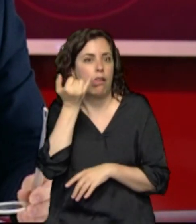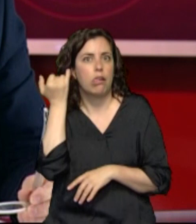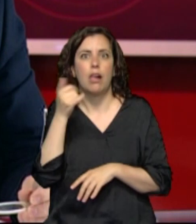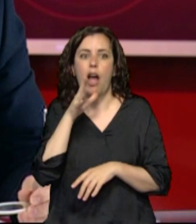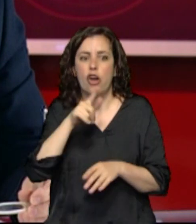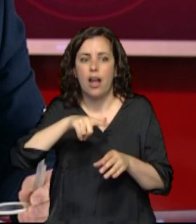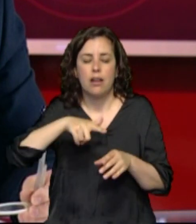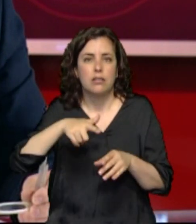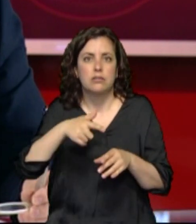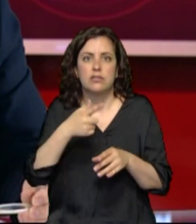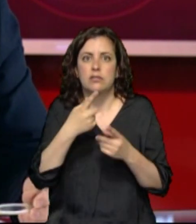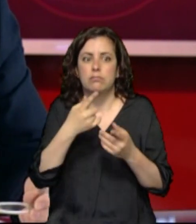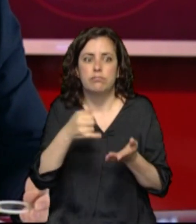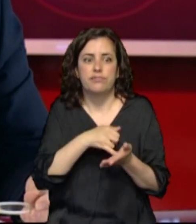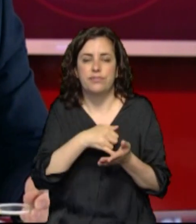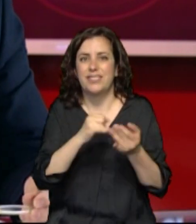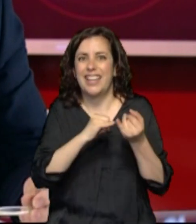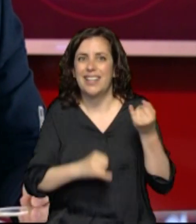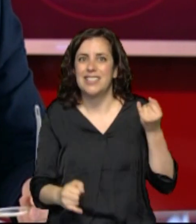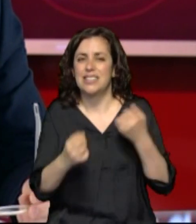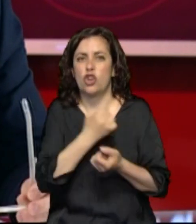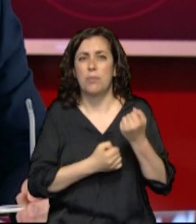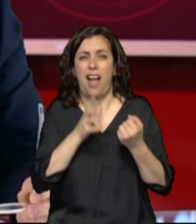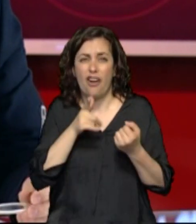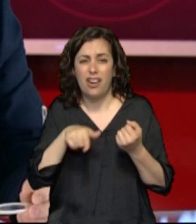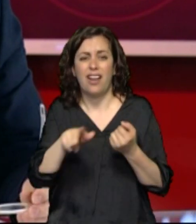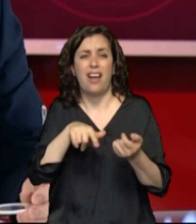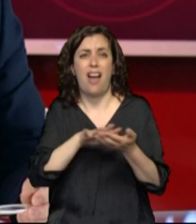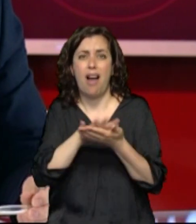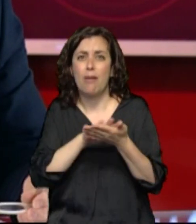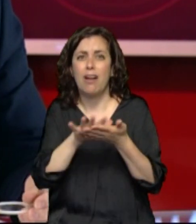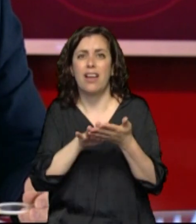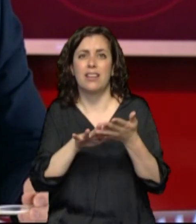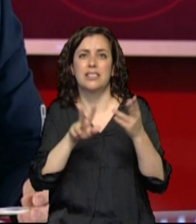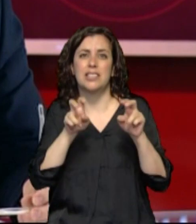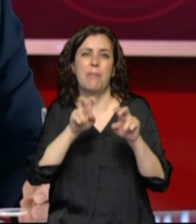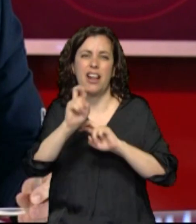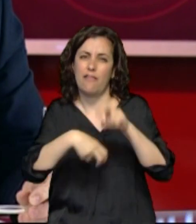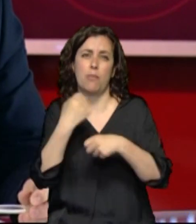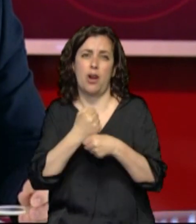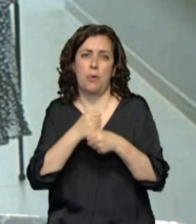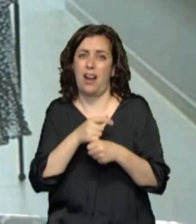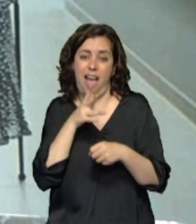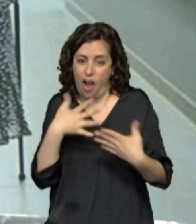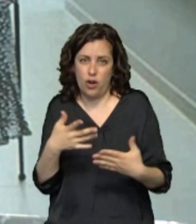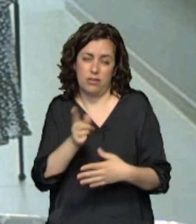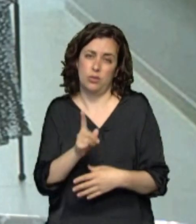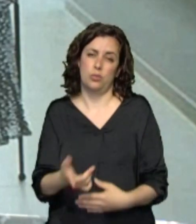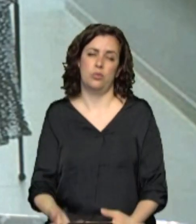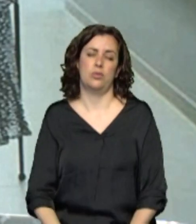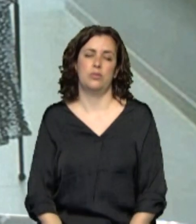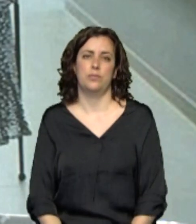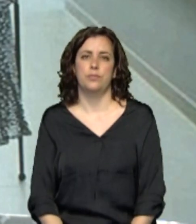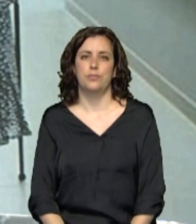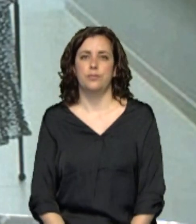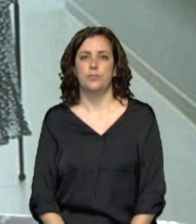hay. Yo creo que no es momento para podernos hablar de una reforma laboral. Bueno, es una de